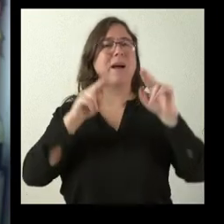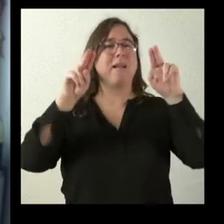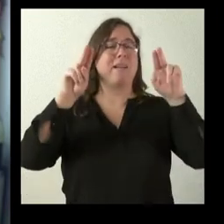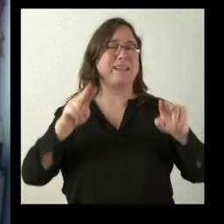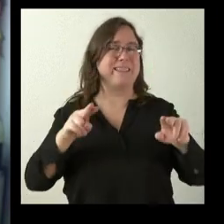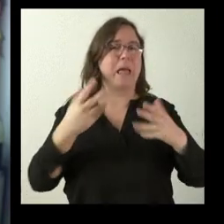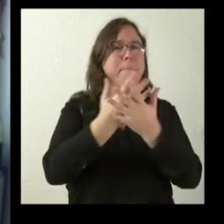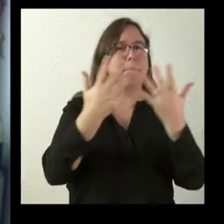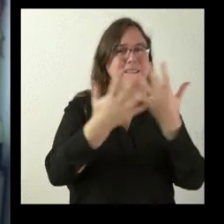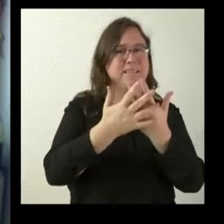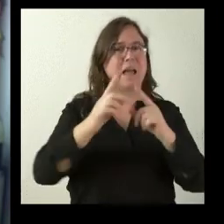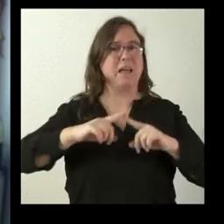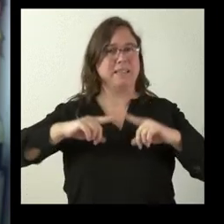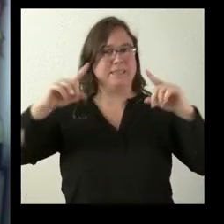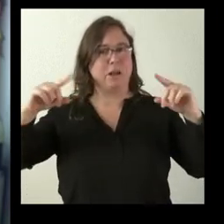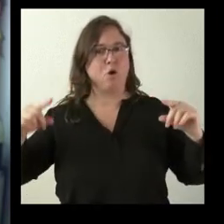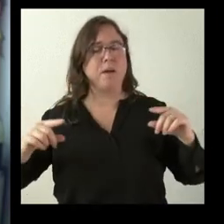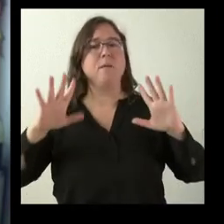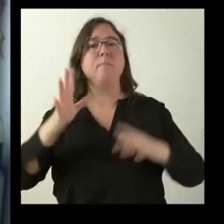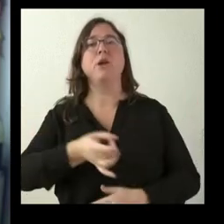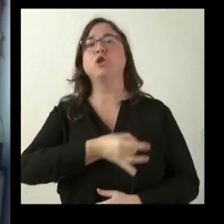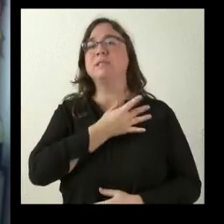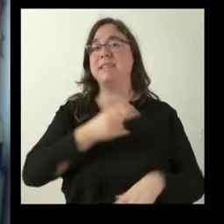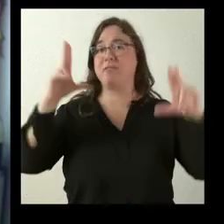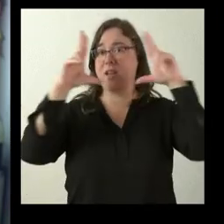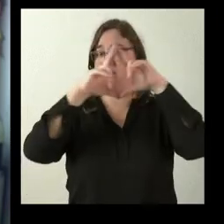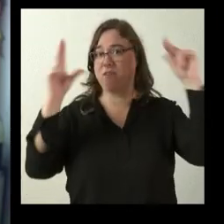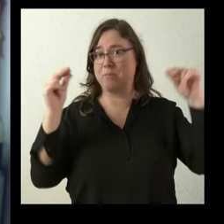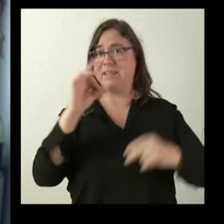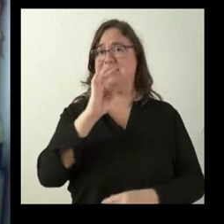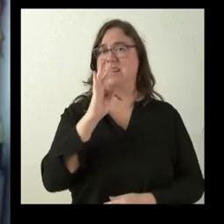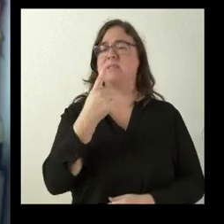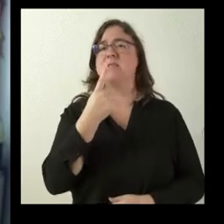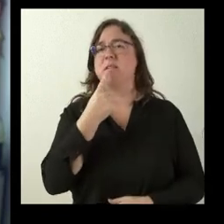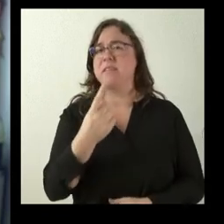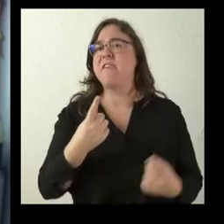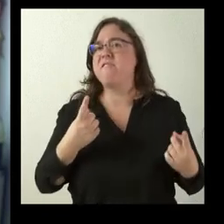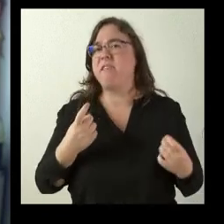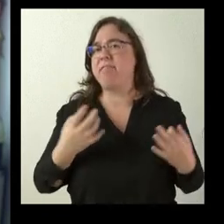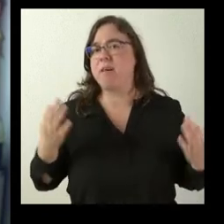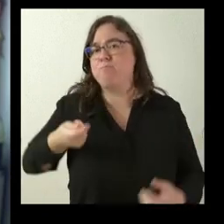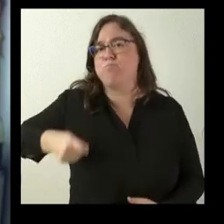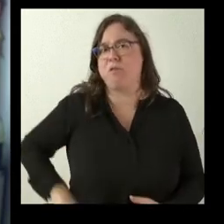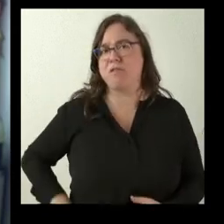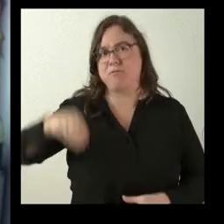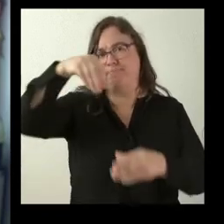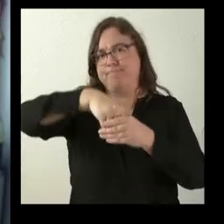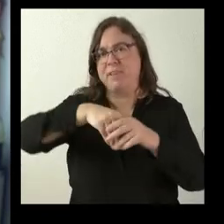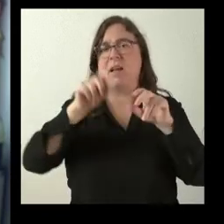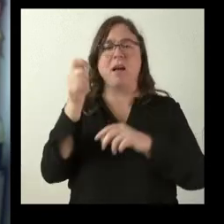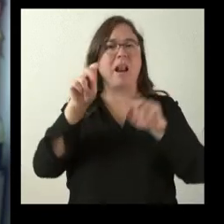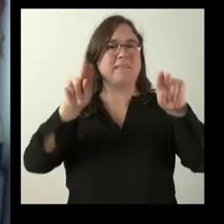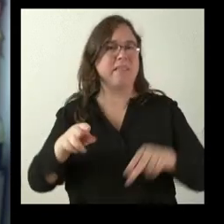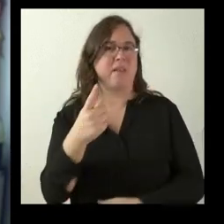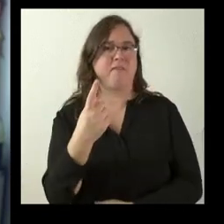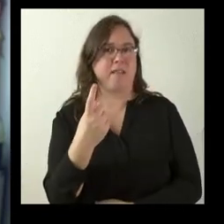Segovia, sin embargo, el sindicato de enfermería SAC se ha denunciado la falta de personal en esa misma residencia, hasta el punto